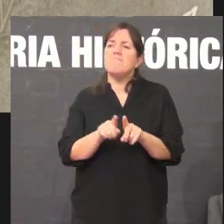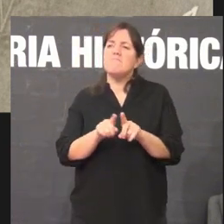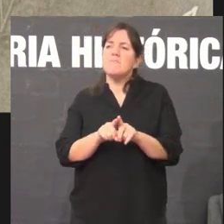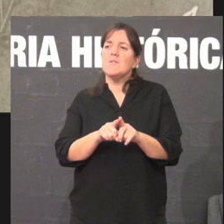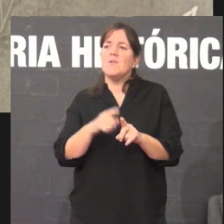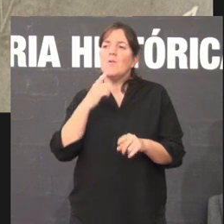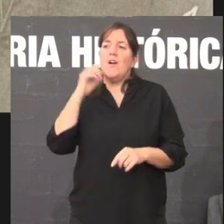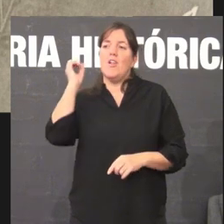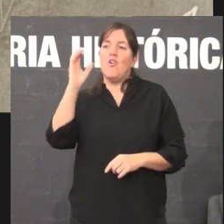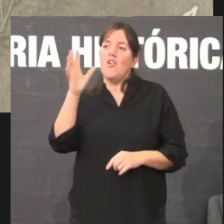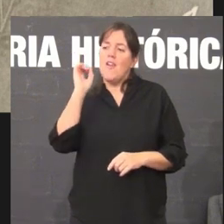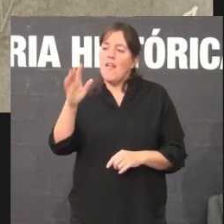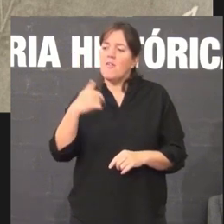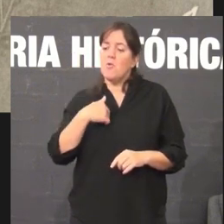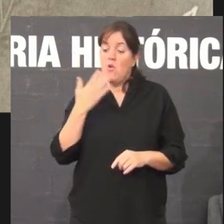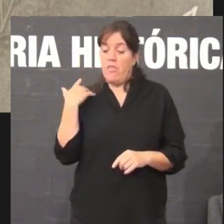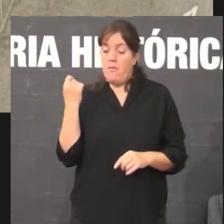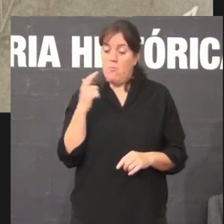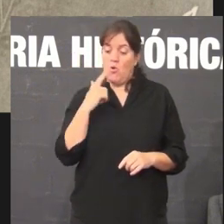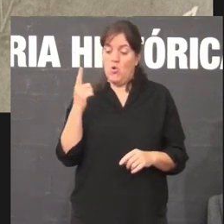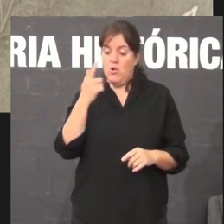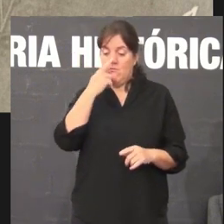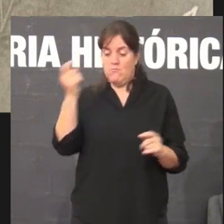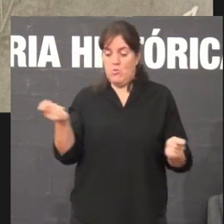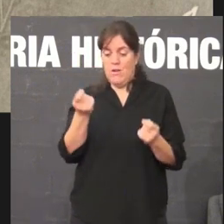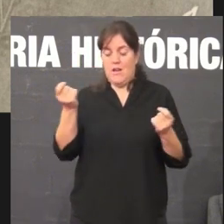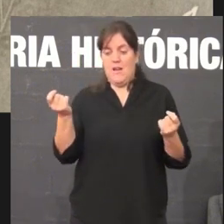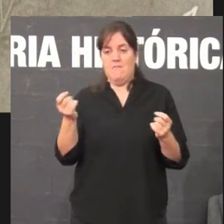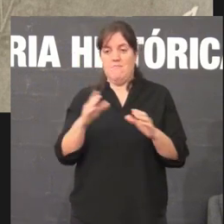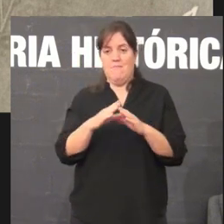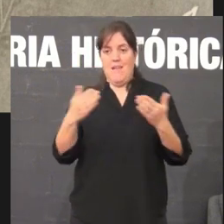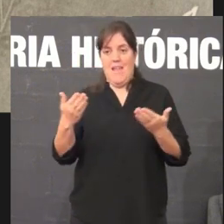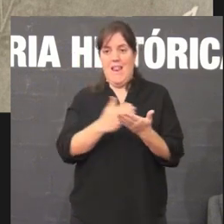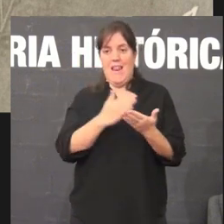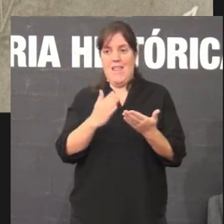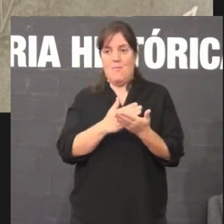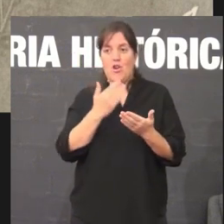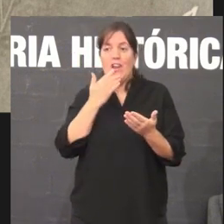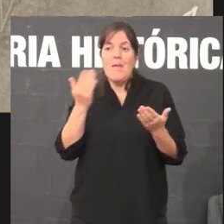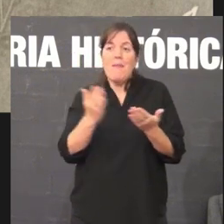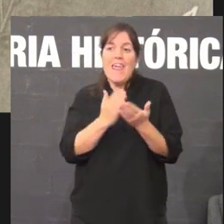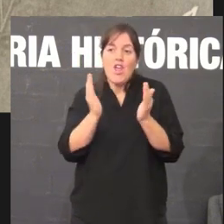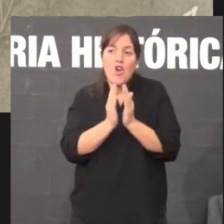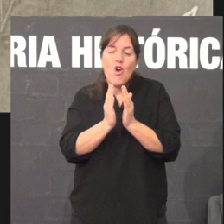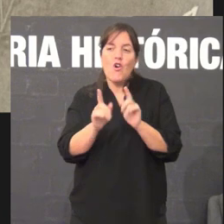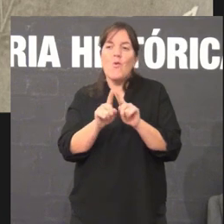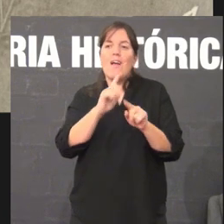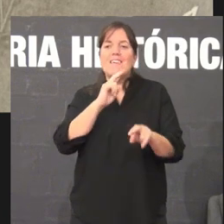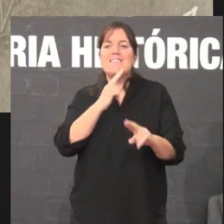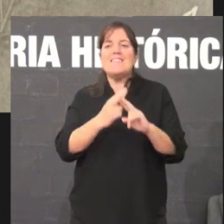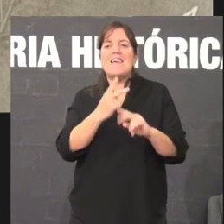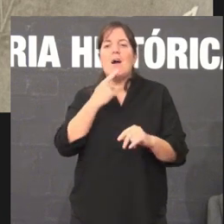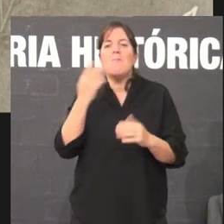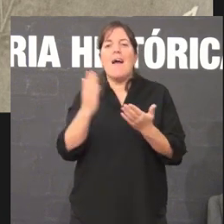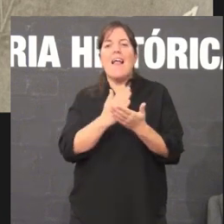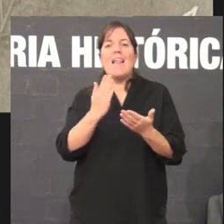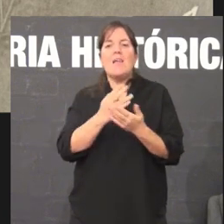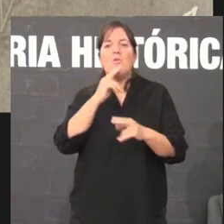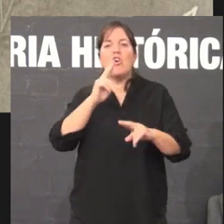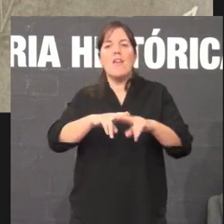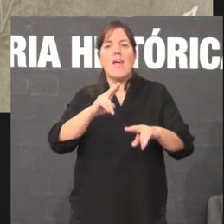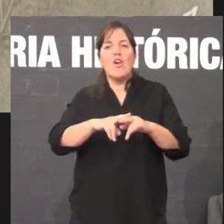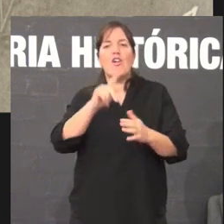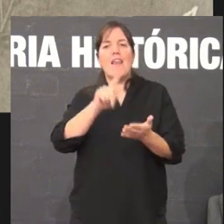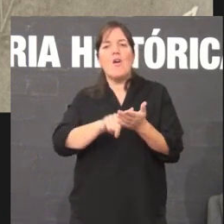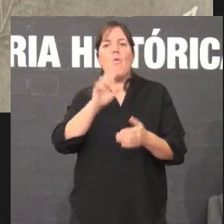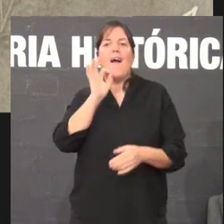publiquei hai pouco un librinho, digo de librinho con afecto, que é o Libro Negro da Língua Galega,